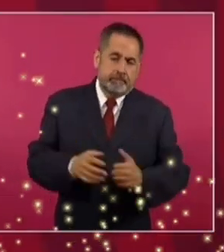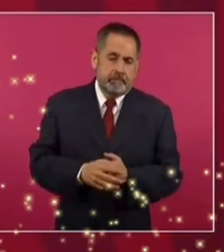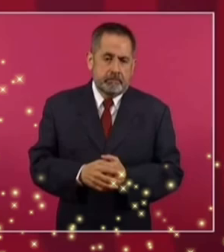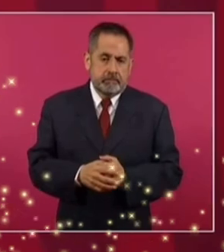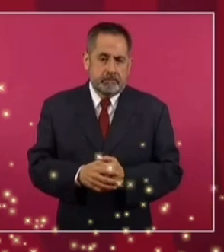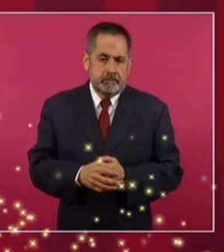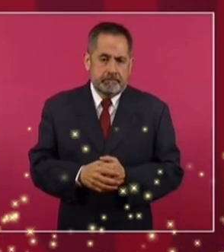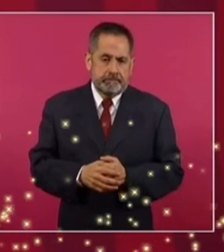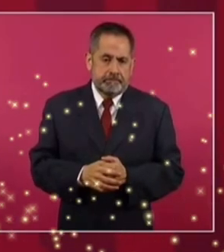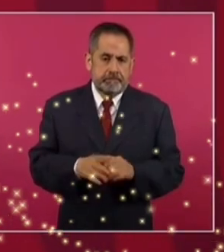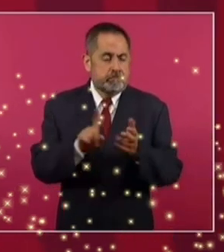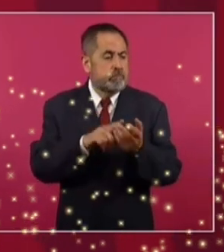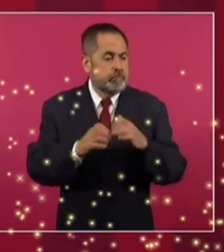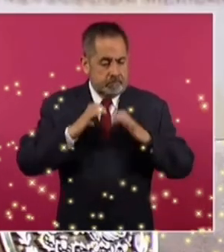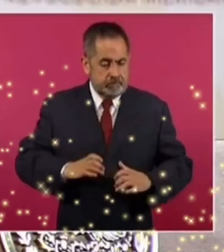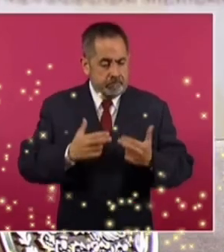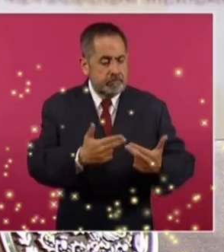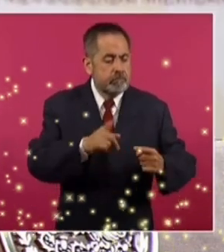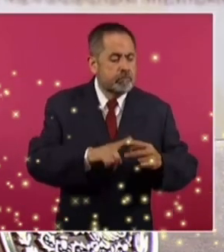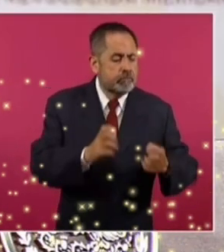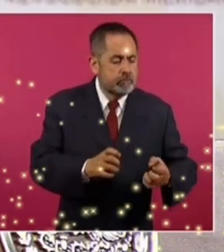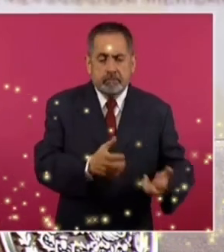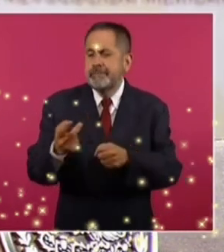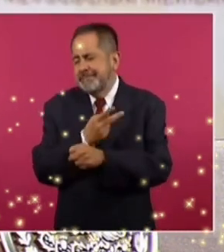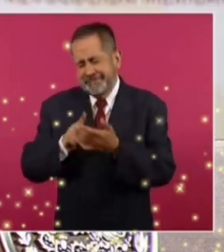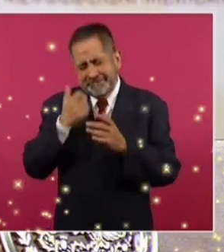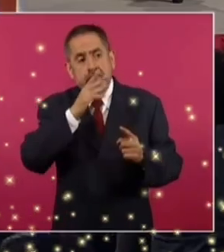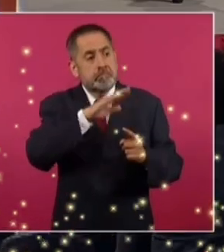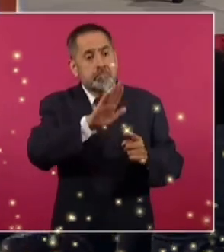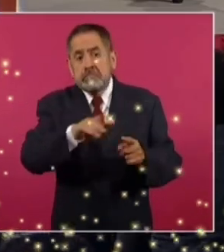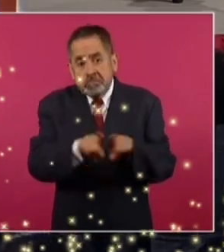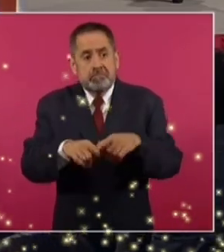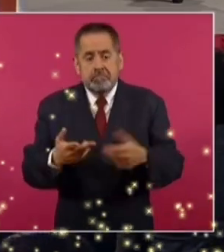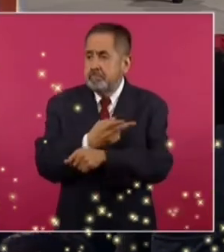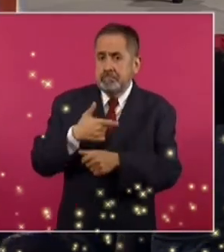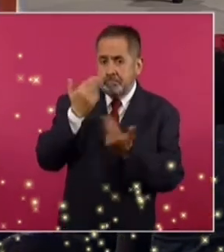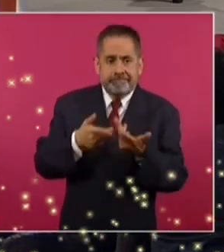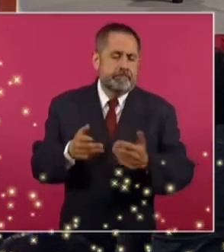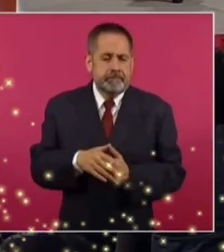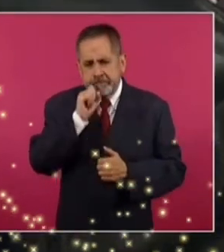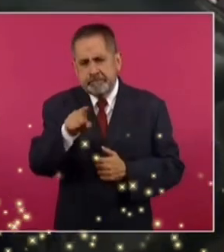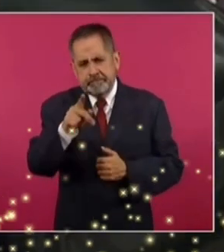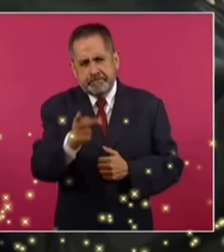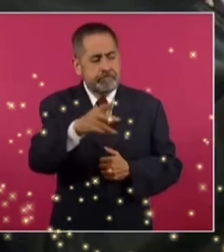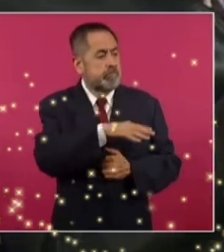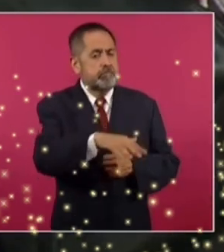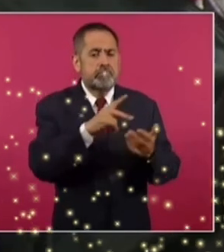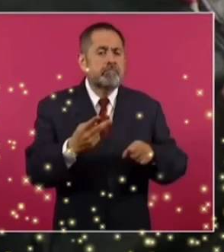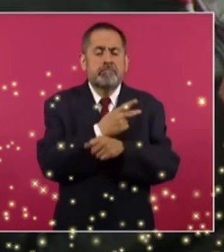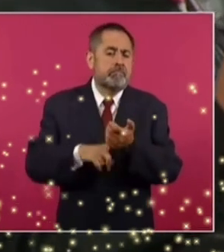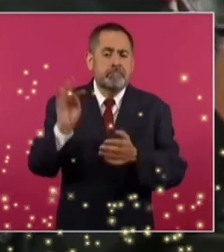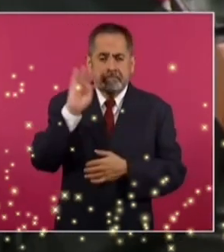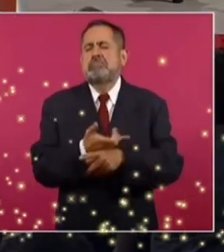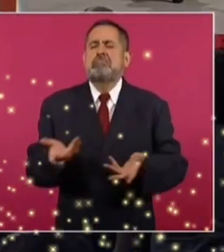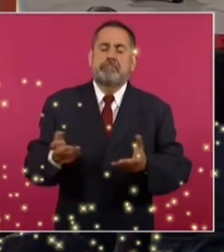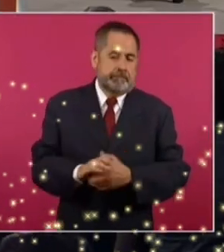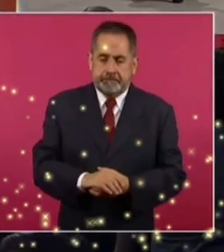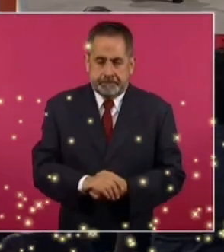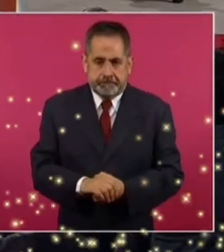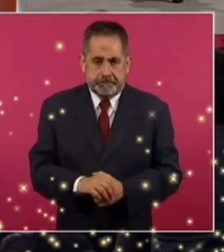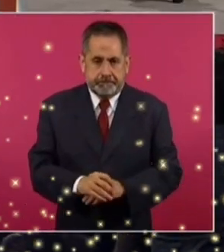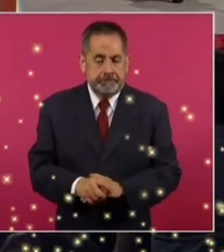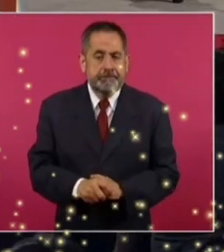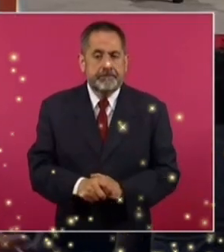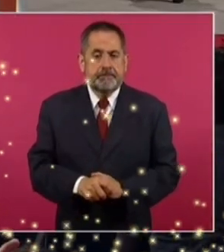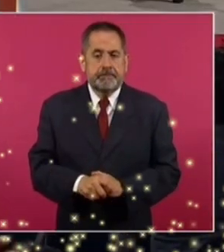sus restos, qué pasó con ellos. También preguntarle sobre esta sensación que se tiene en torno a que pudiera haber intocables. Mire,